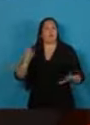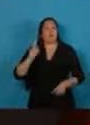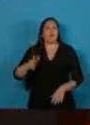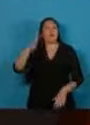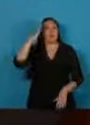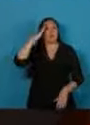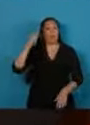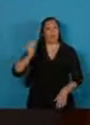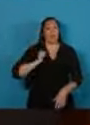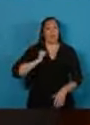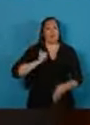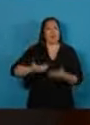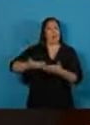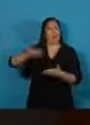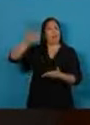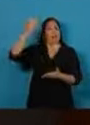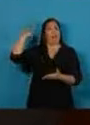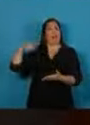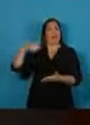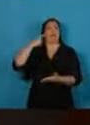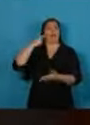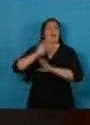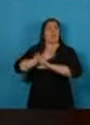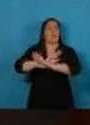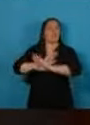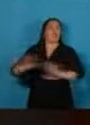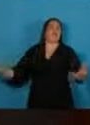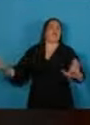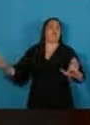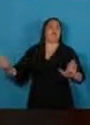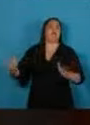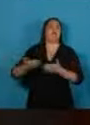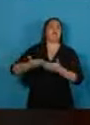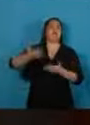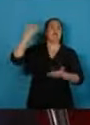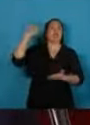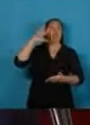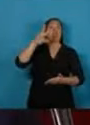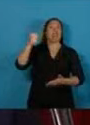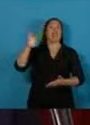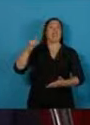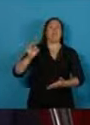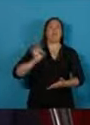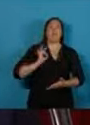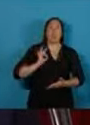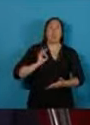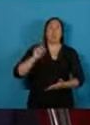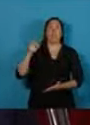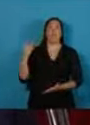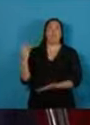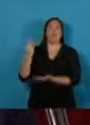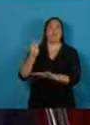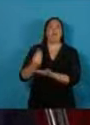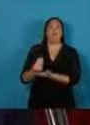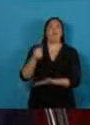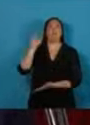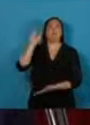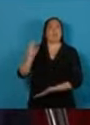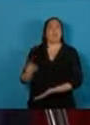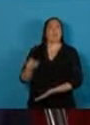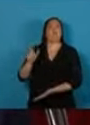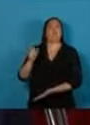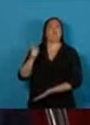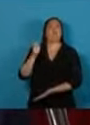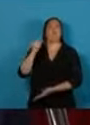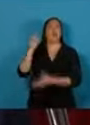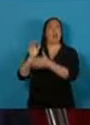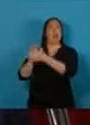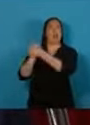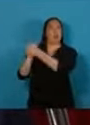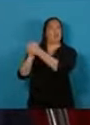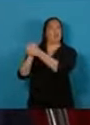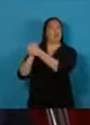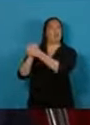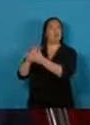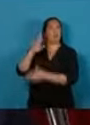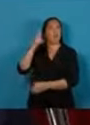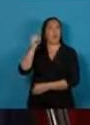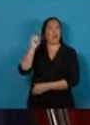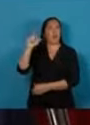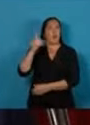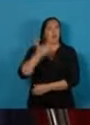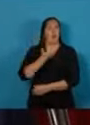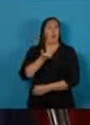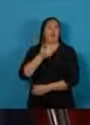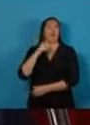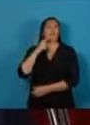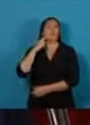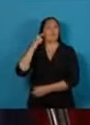Ese día, hace 36 años, Raúl Alfonsín asumía la presidencia. Nos abría una